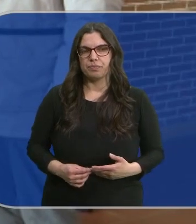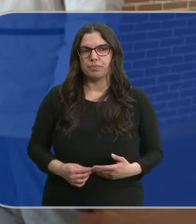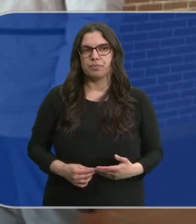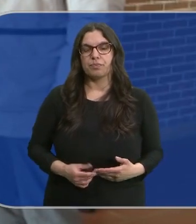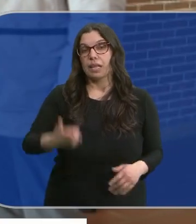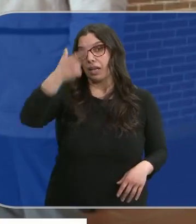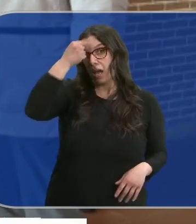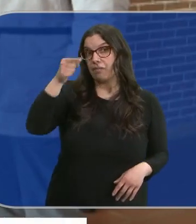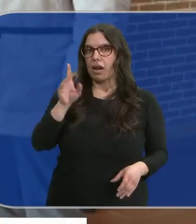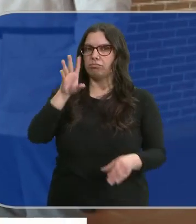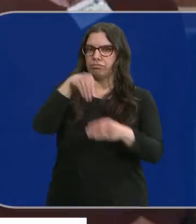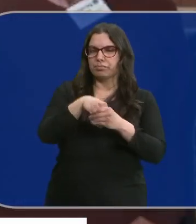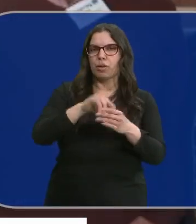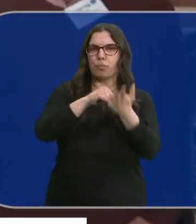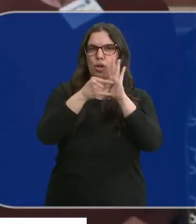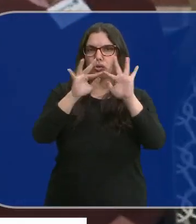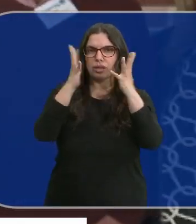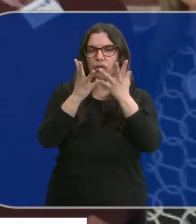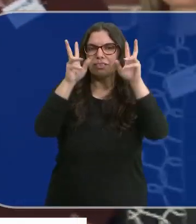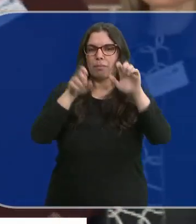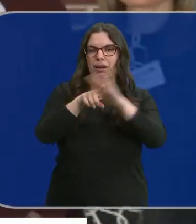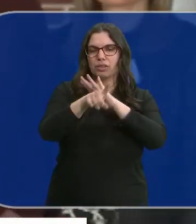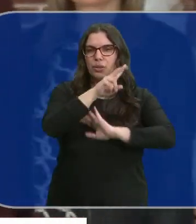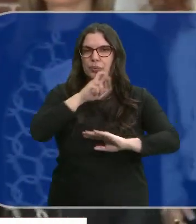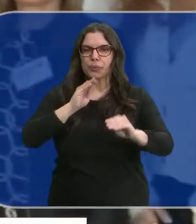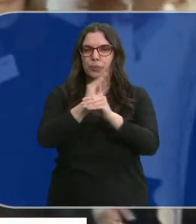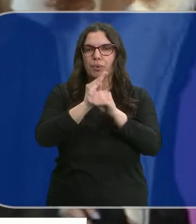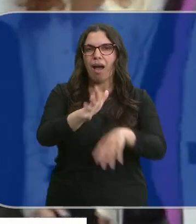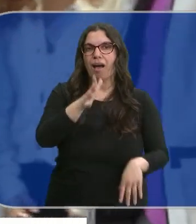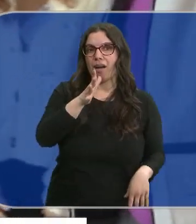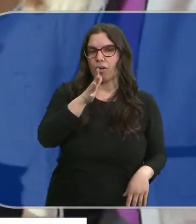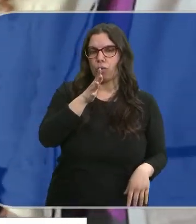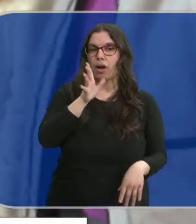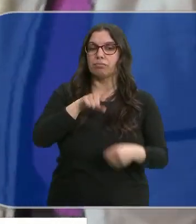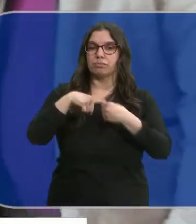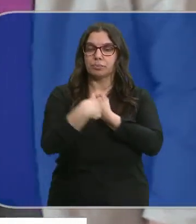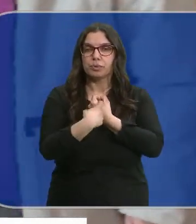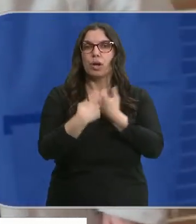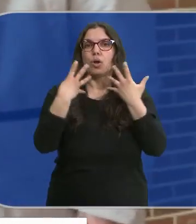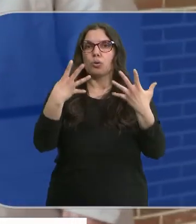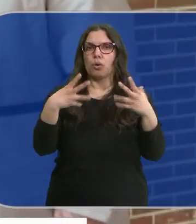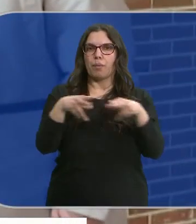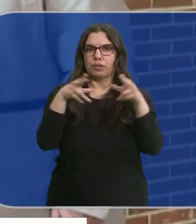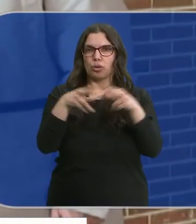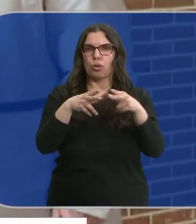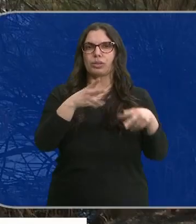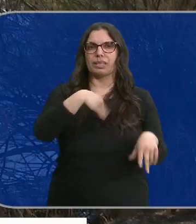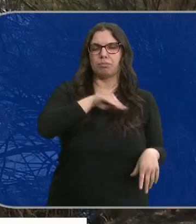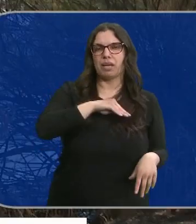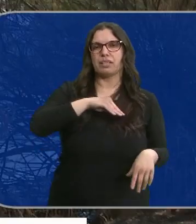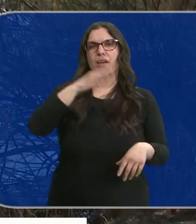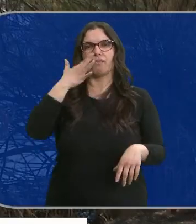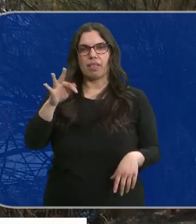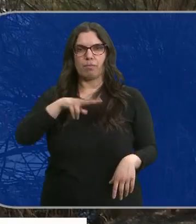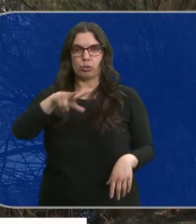Ávila formará parte de un proyecto internacional sobre la gestión sostenible del agua. Incluye a nueve socios de España, Francia y Portugal que